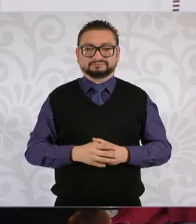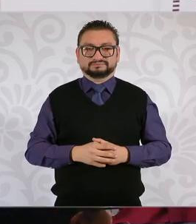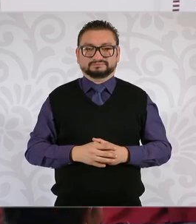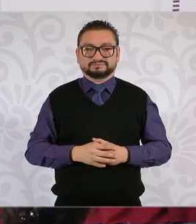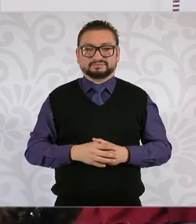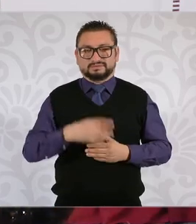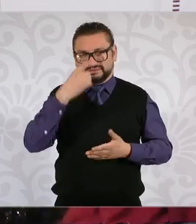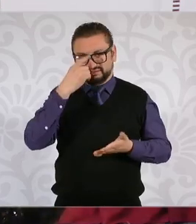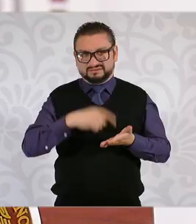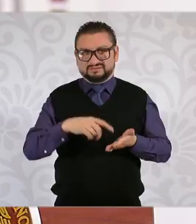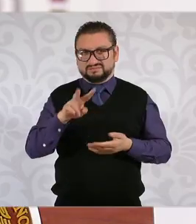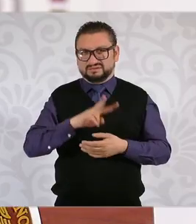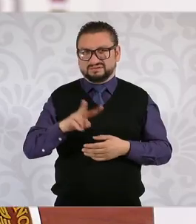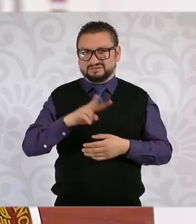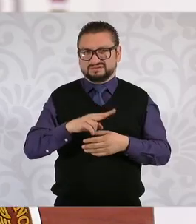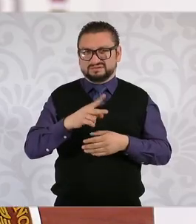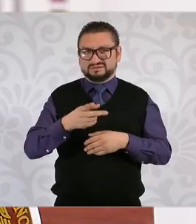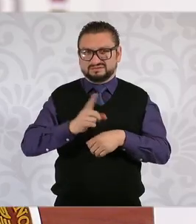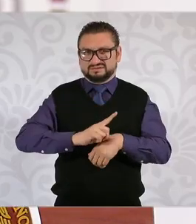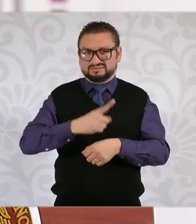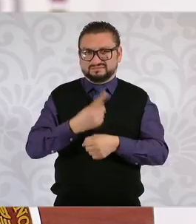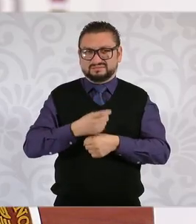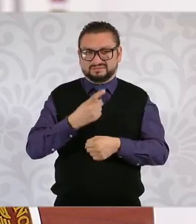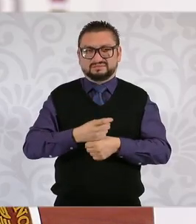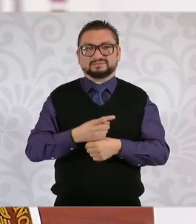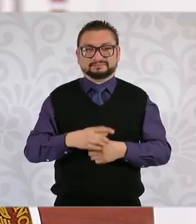creo que viernes es primero no,